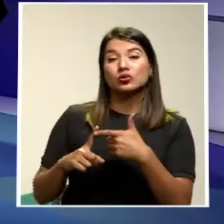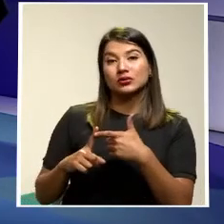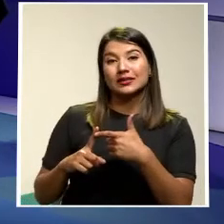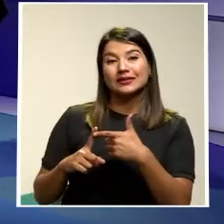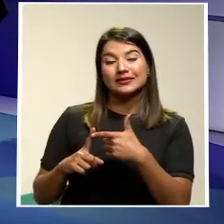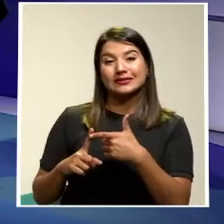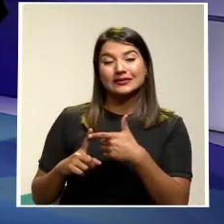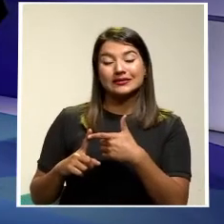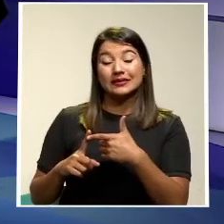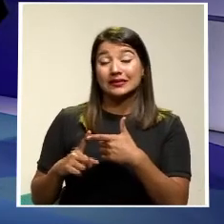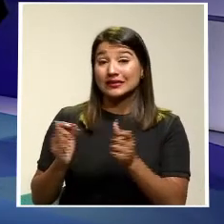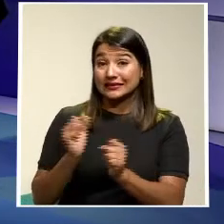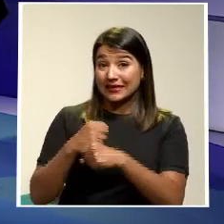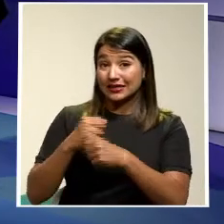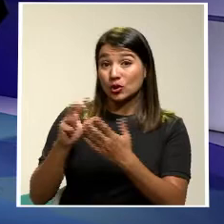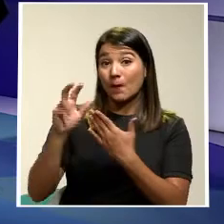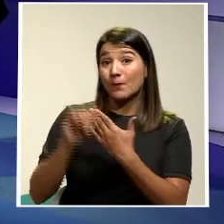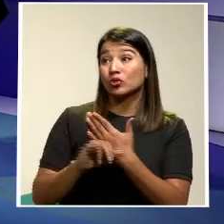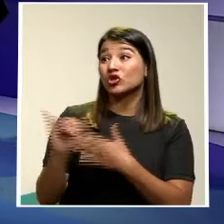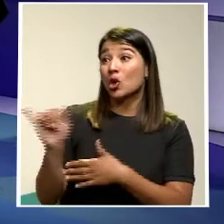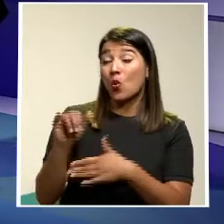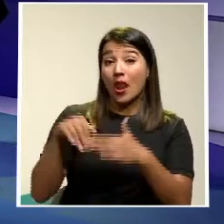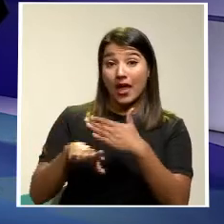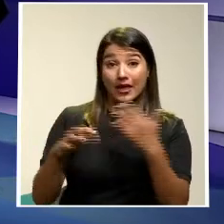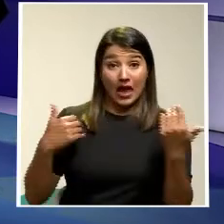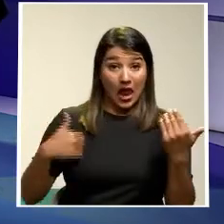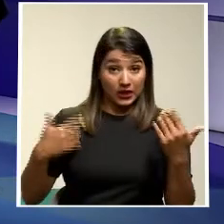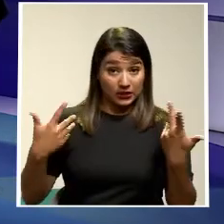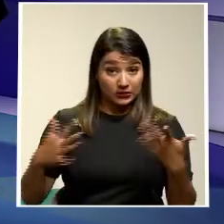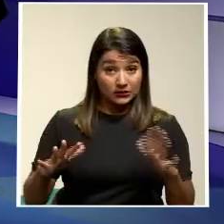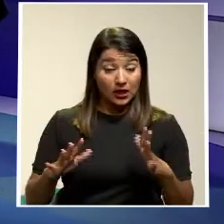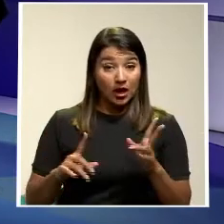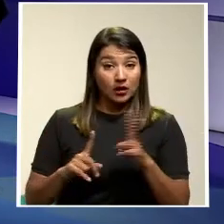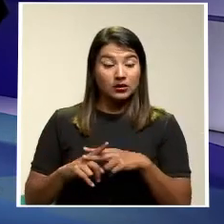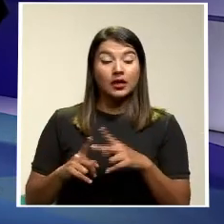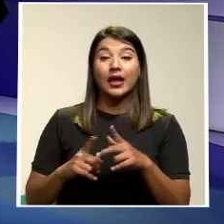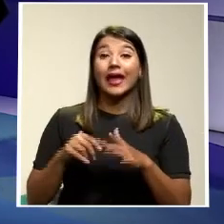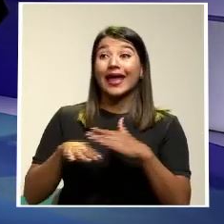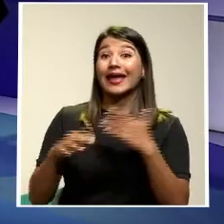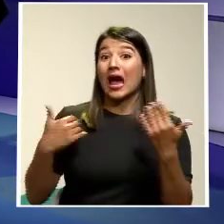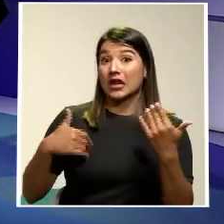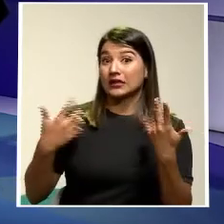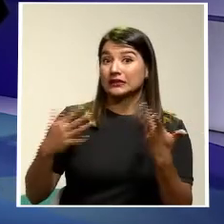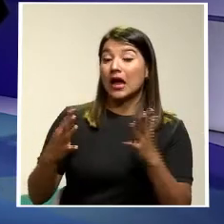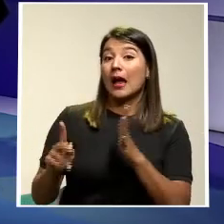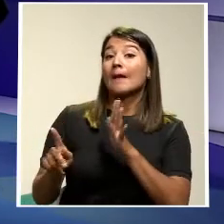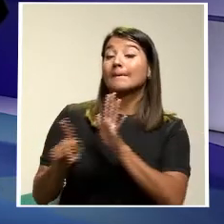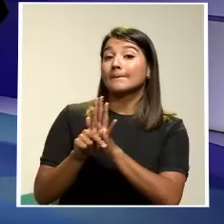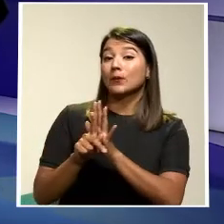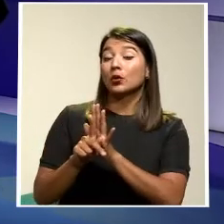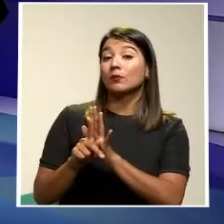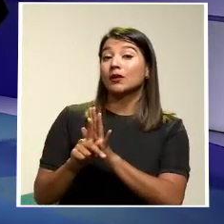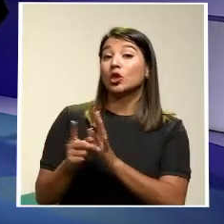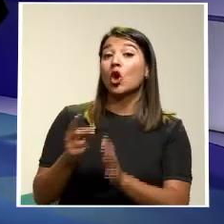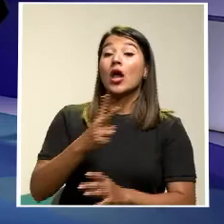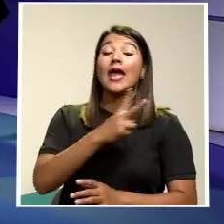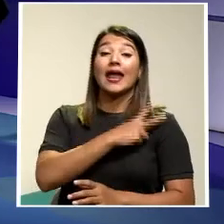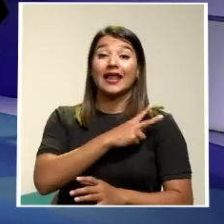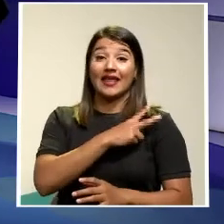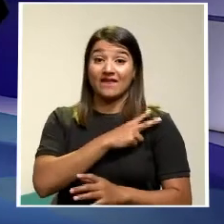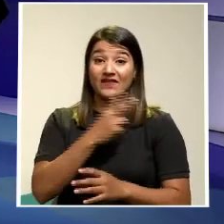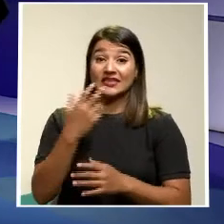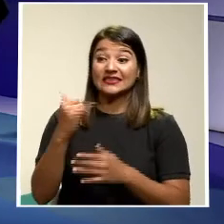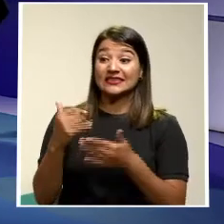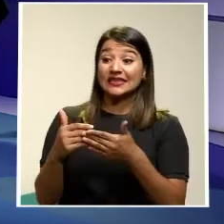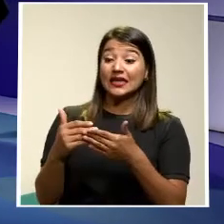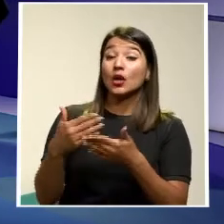Se hizo un proyecto Igual en Argentina Que ya es vigente Y por ejemplo En Argentina Existe la prohibición Del empleador Que posterior A la